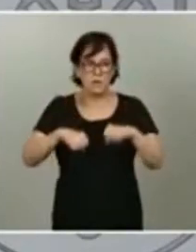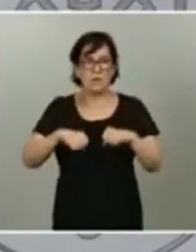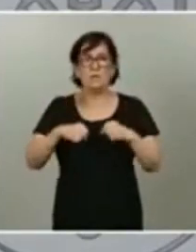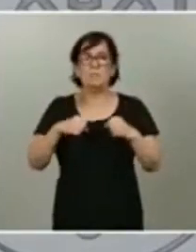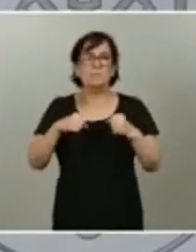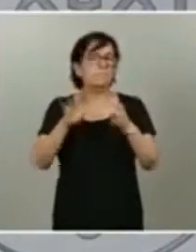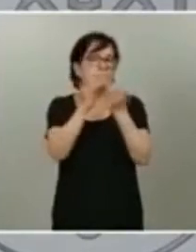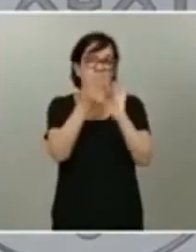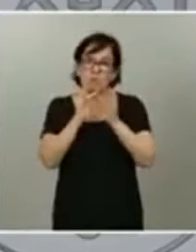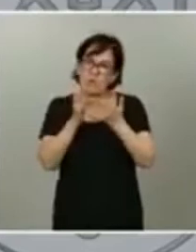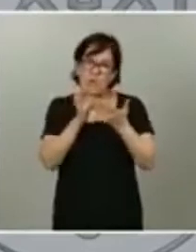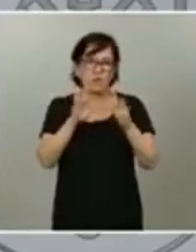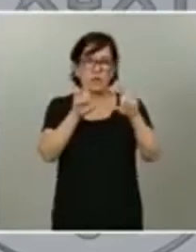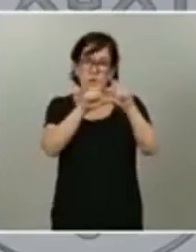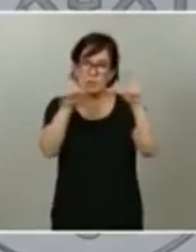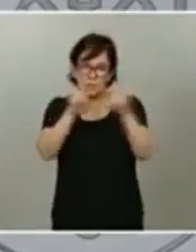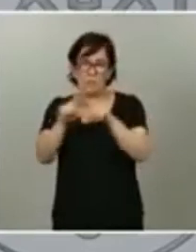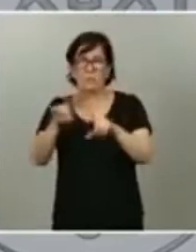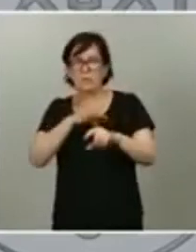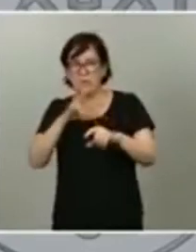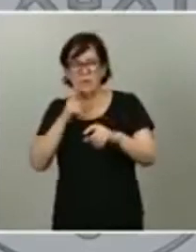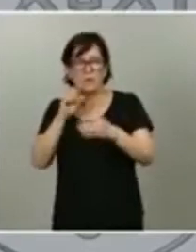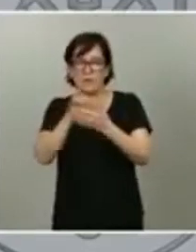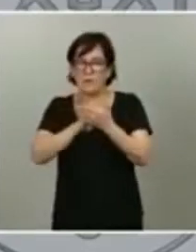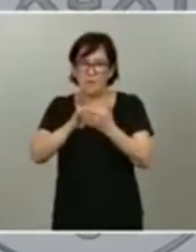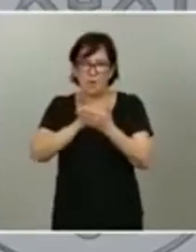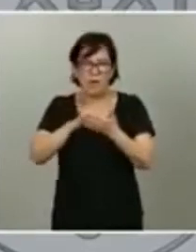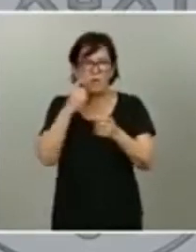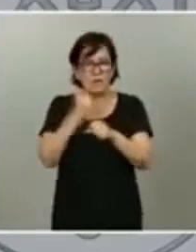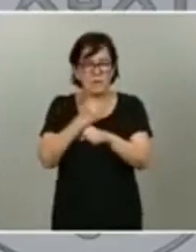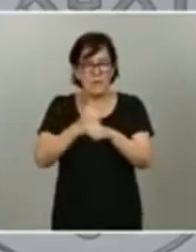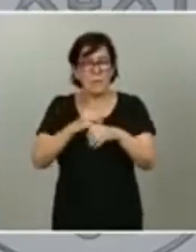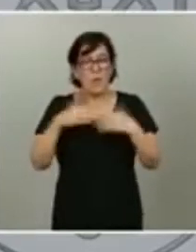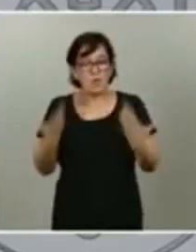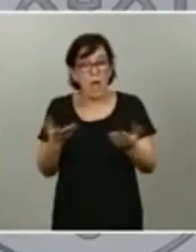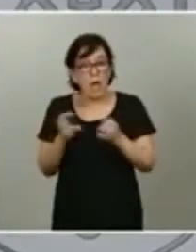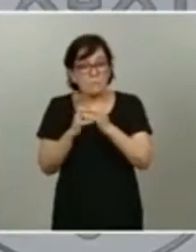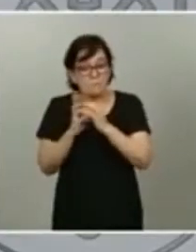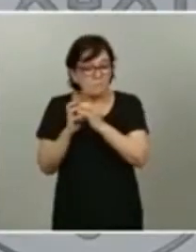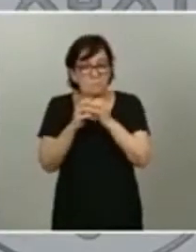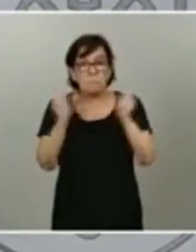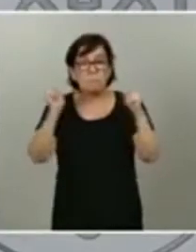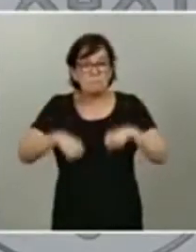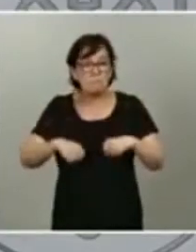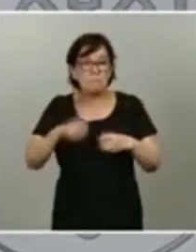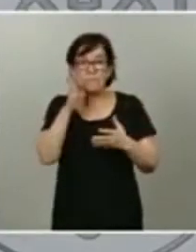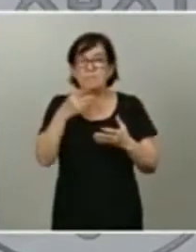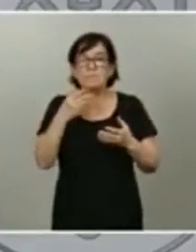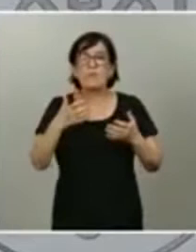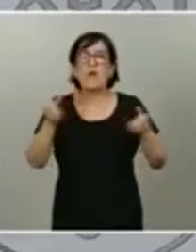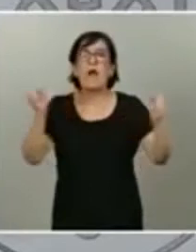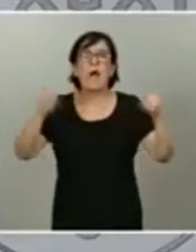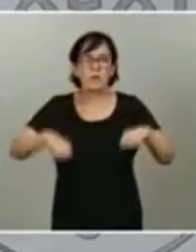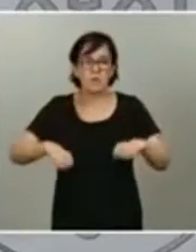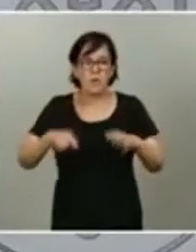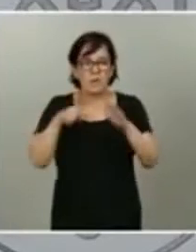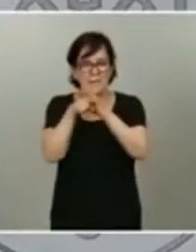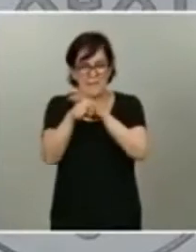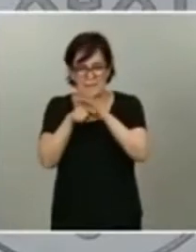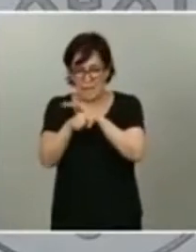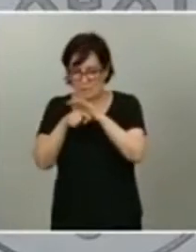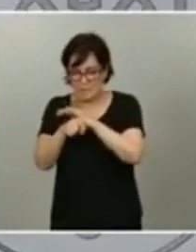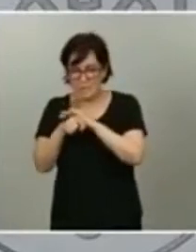Son borradores de trabajo. Significa que cuando tengamos consensuado y hayamos alcanzado un acuerdo se tramitarán los